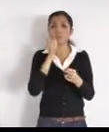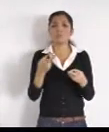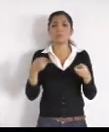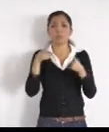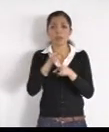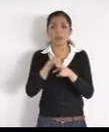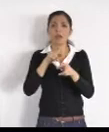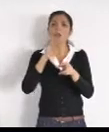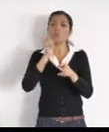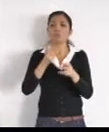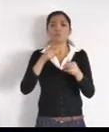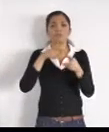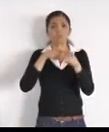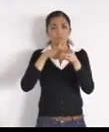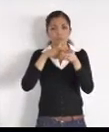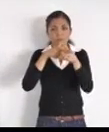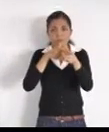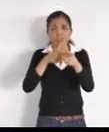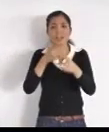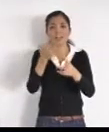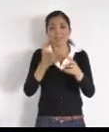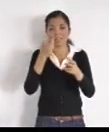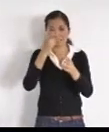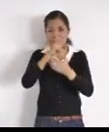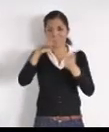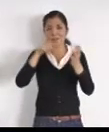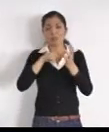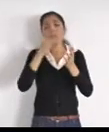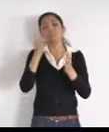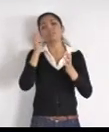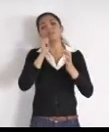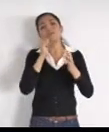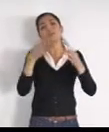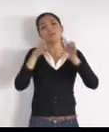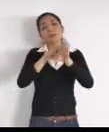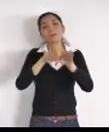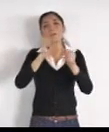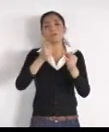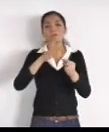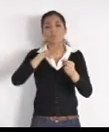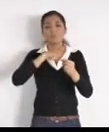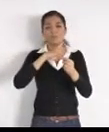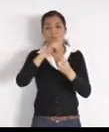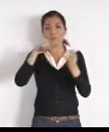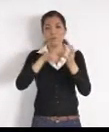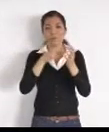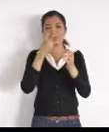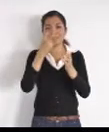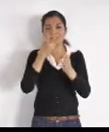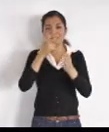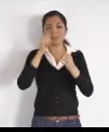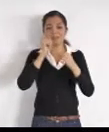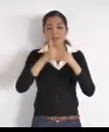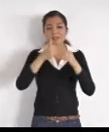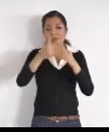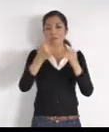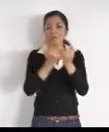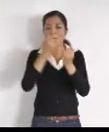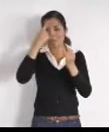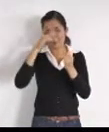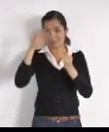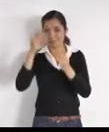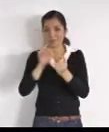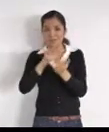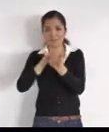red, un circuito completo en toda esta zona, que irá con ciclovías también. Andrea Villa, por el Facebook personal, me gustaría que